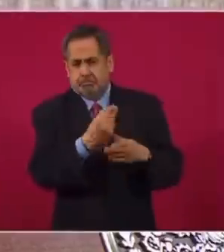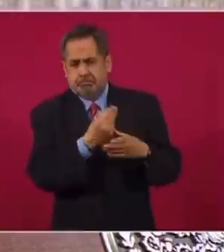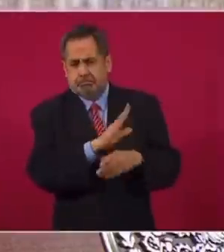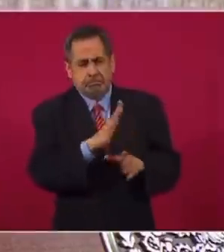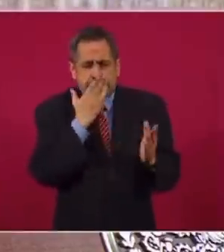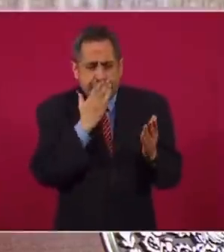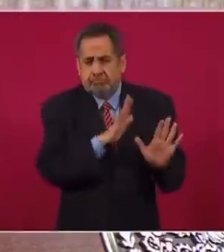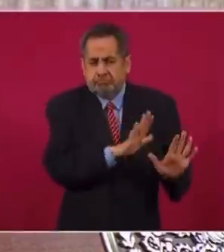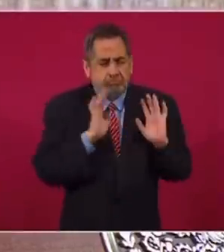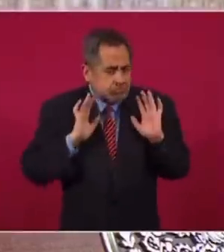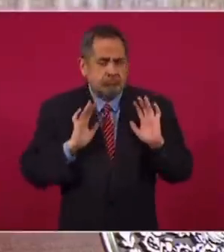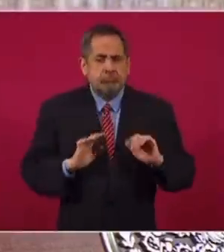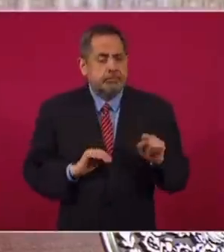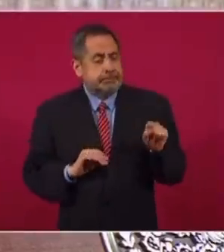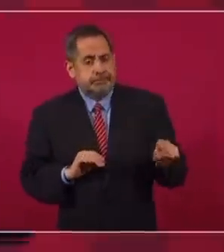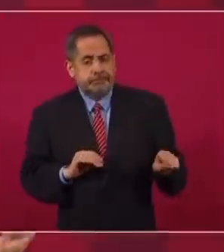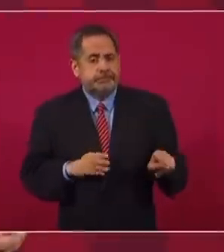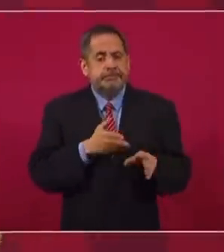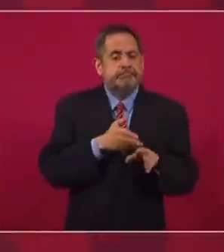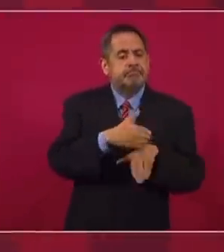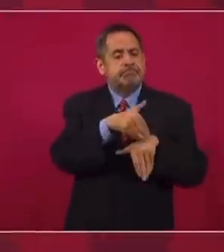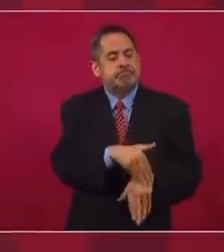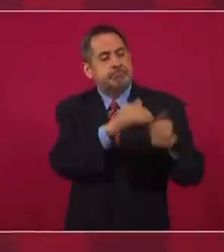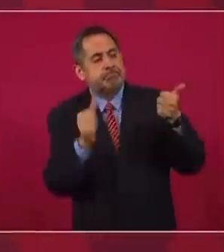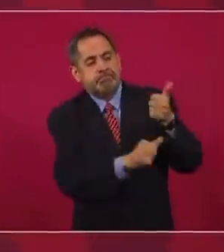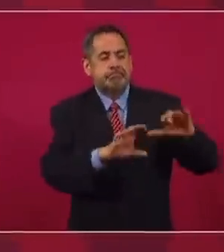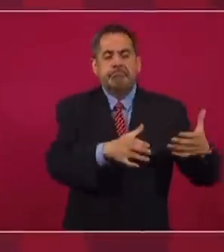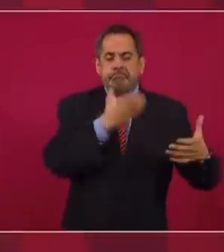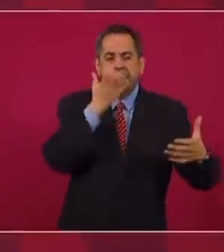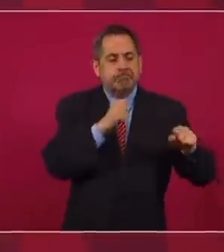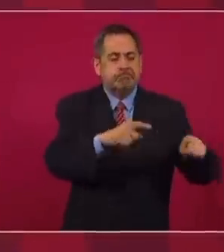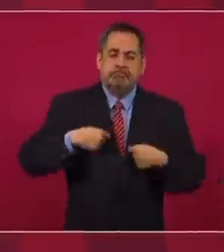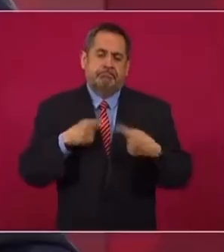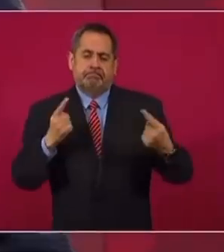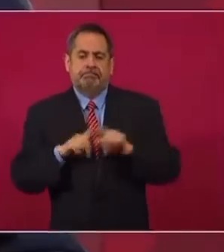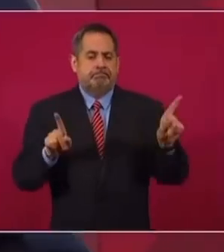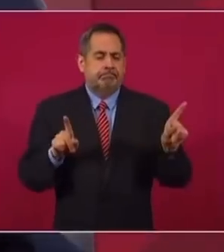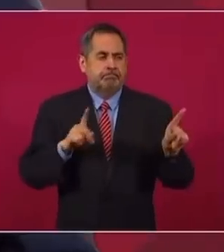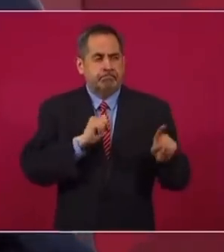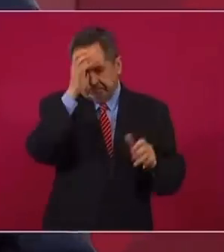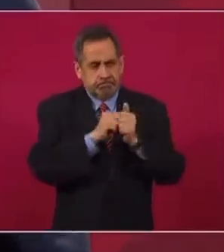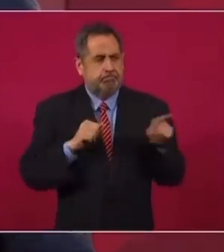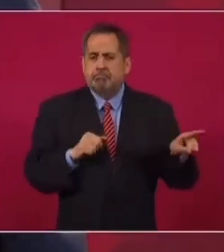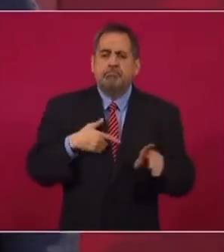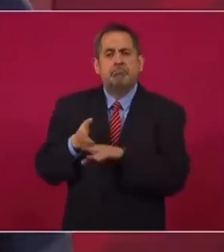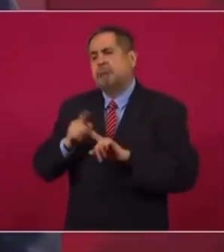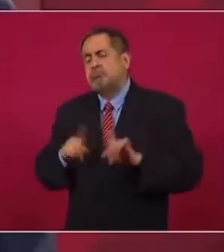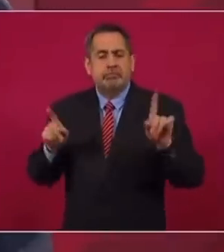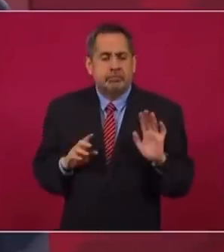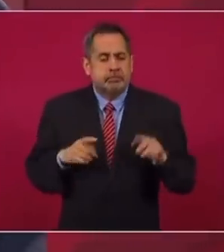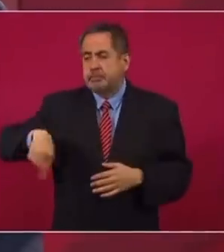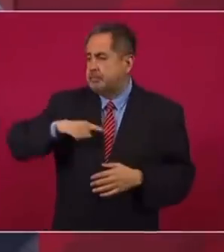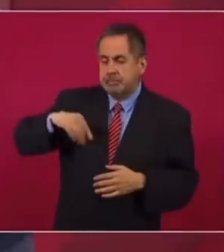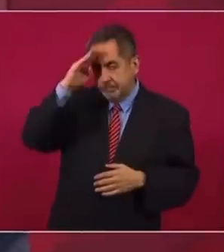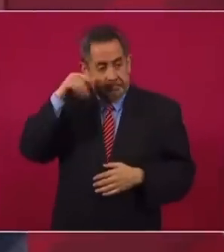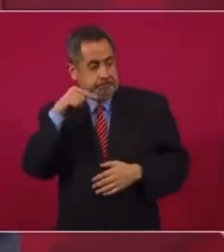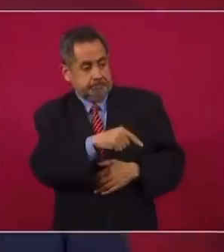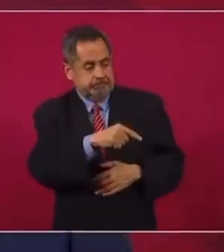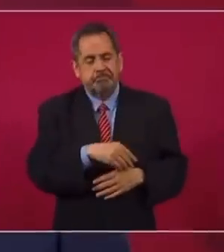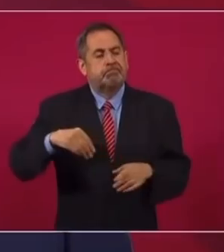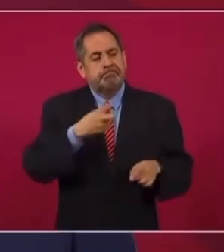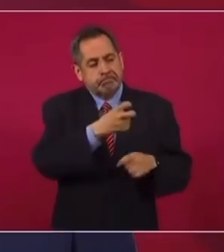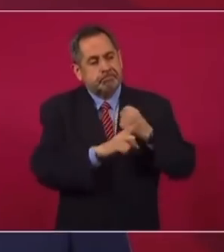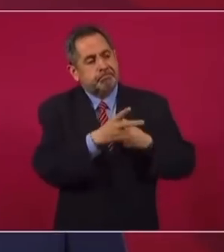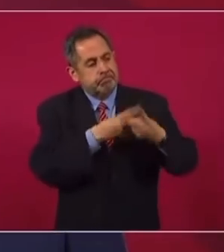sin duda alineada al bloque conservador y nosotros estamos en contra de ese bloque conservador que consideramos el